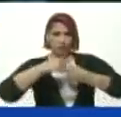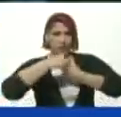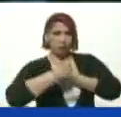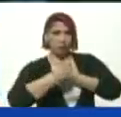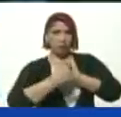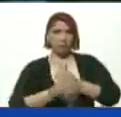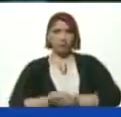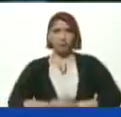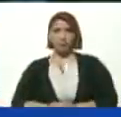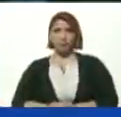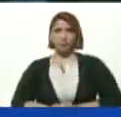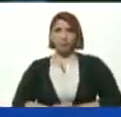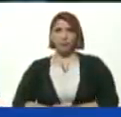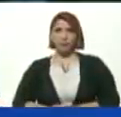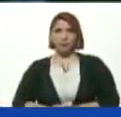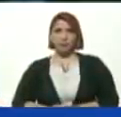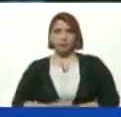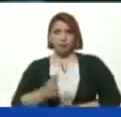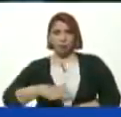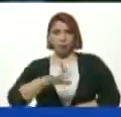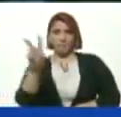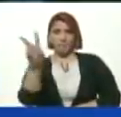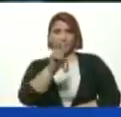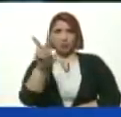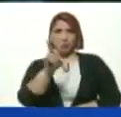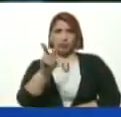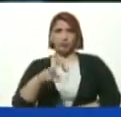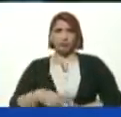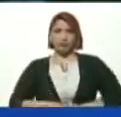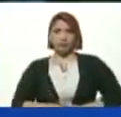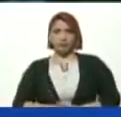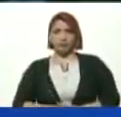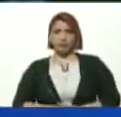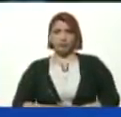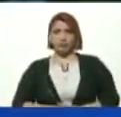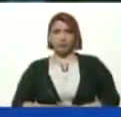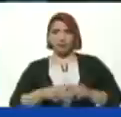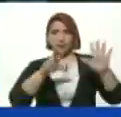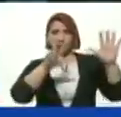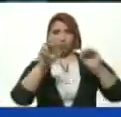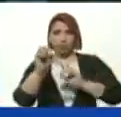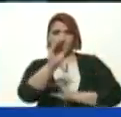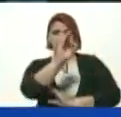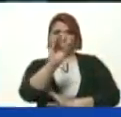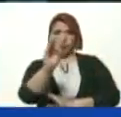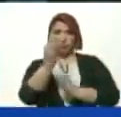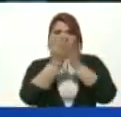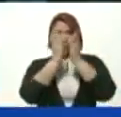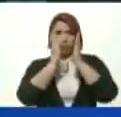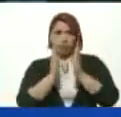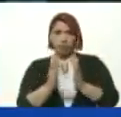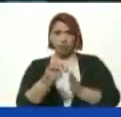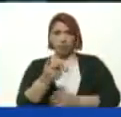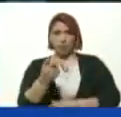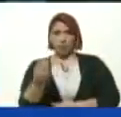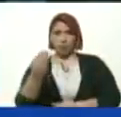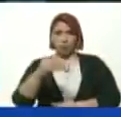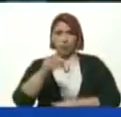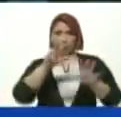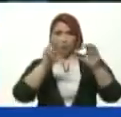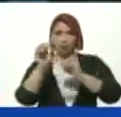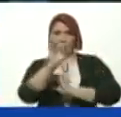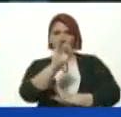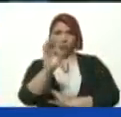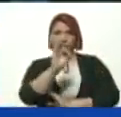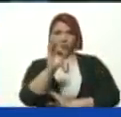En Venezuela El 80% De estos estudiantes Un poco más Del 80%